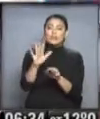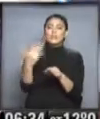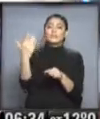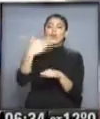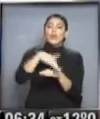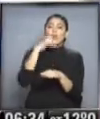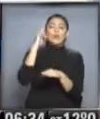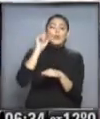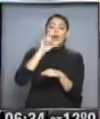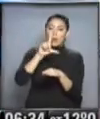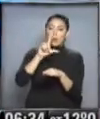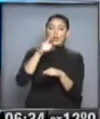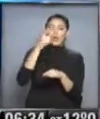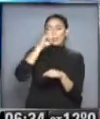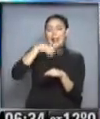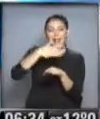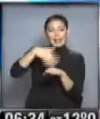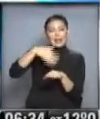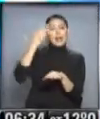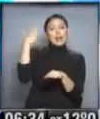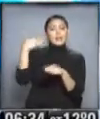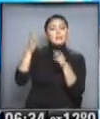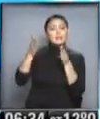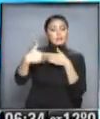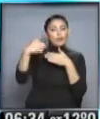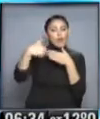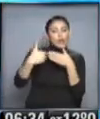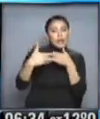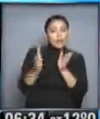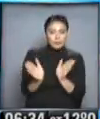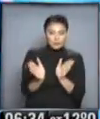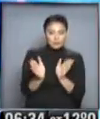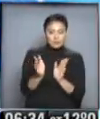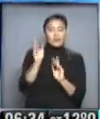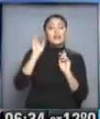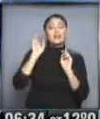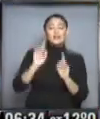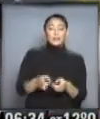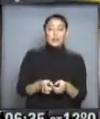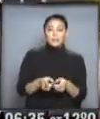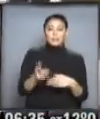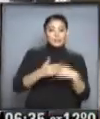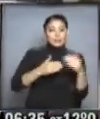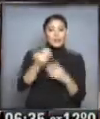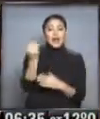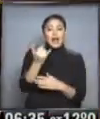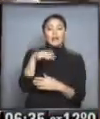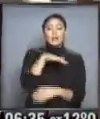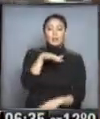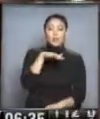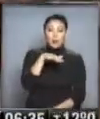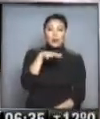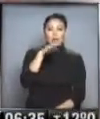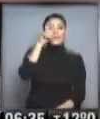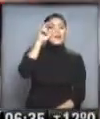del 9 de julio y Belgrano, ayer habíamos comentado que estaba cerrado, hoy ya está habilitado. Y además también hay obras en la zona de